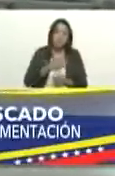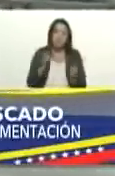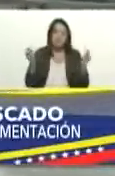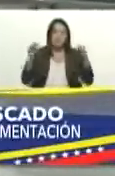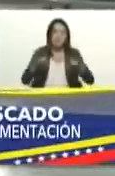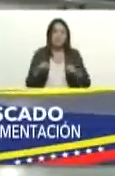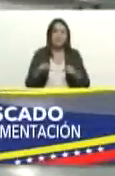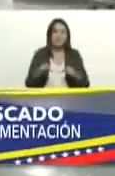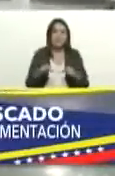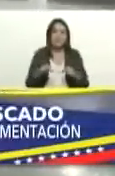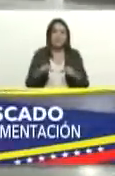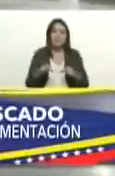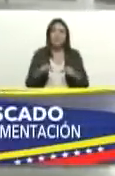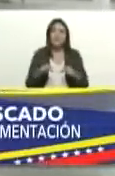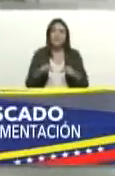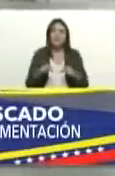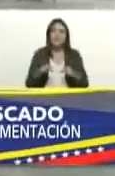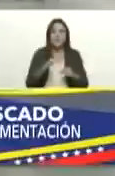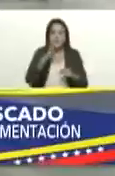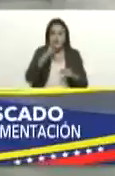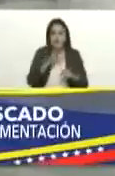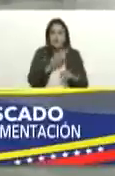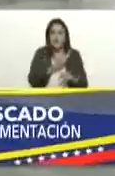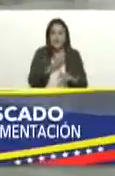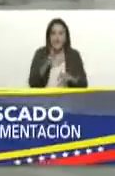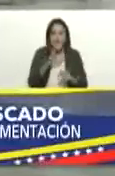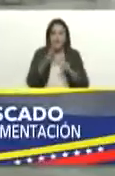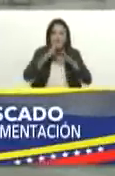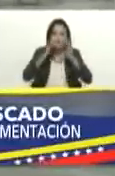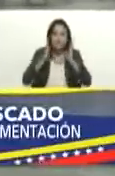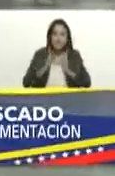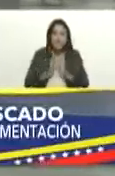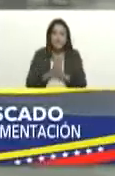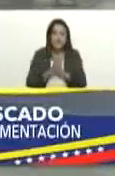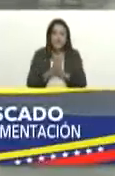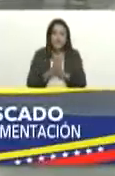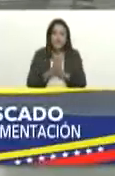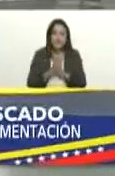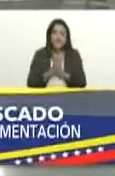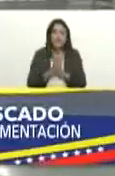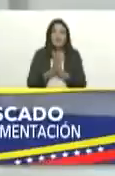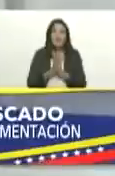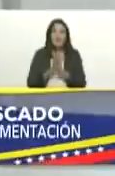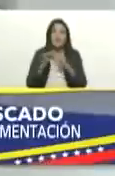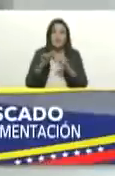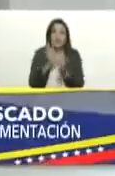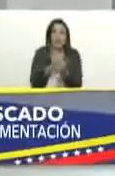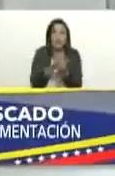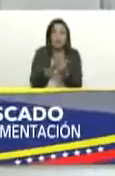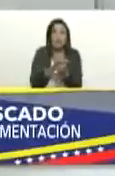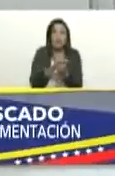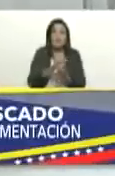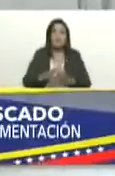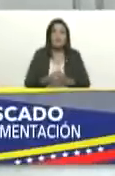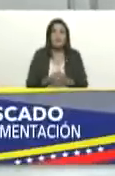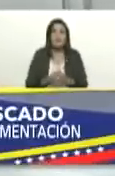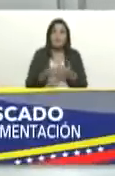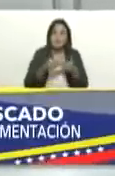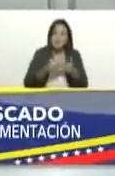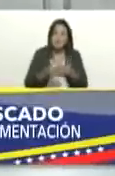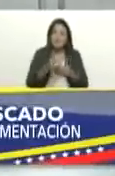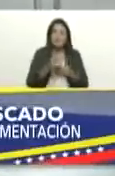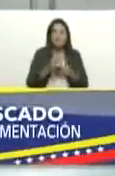la bendición de nuestra virgencita del valle porque vamos encaminado a eso vamos encaminado al éxito vamos encaminado a la victoria